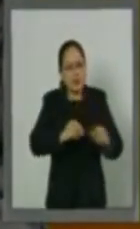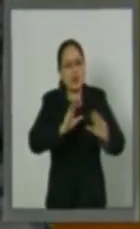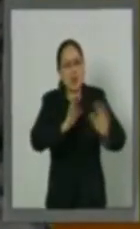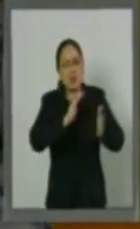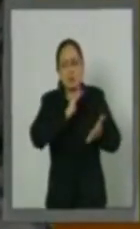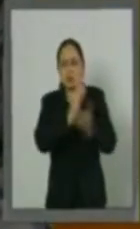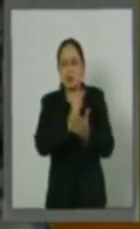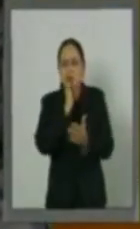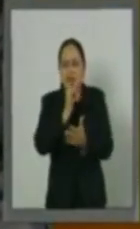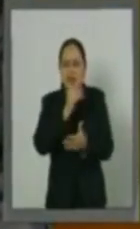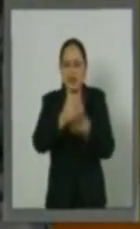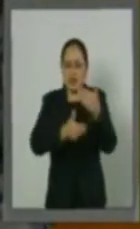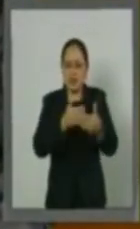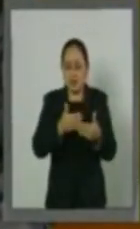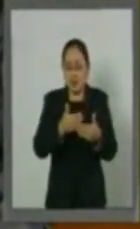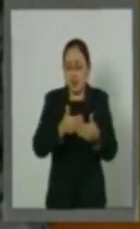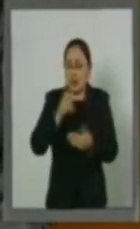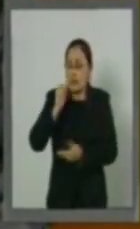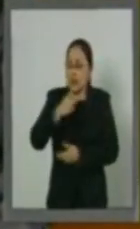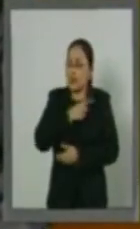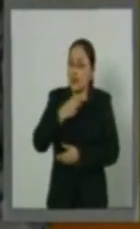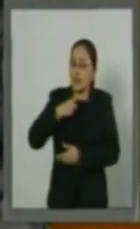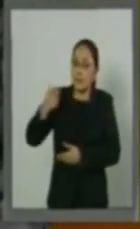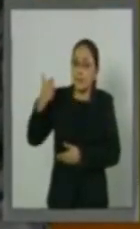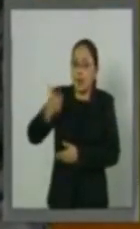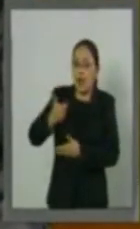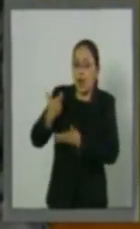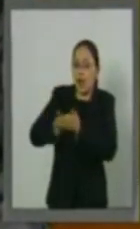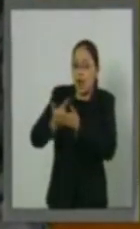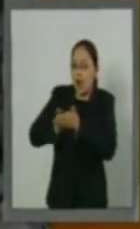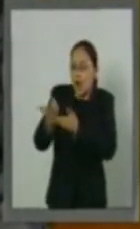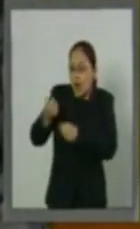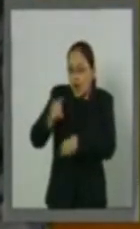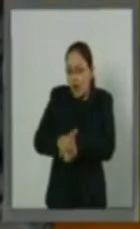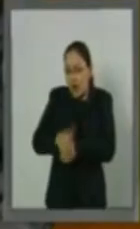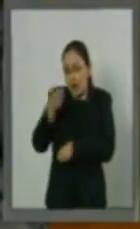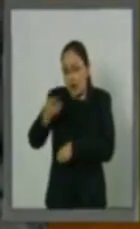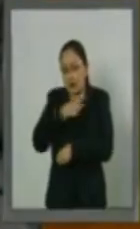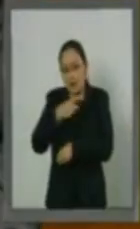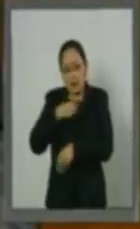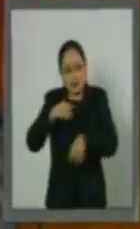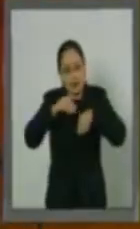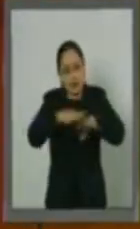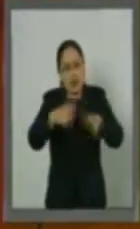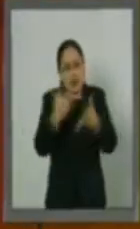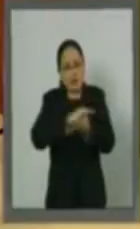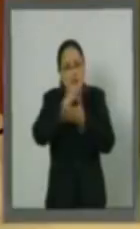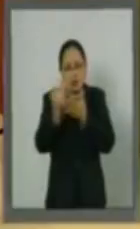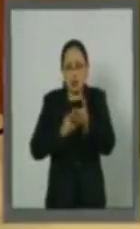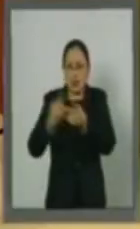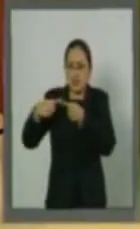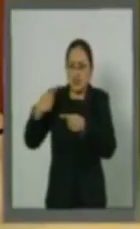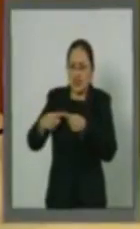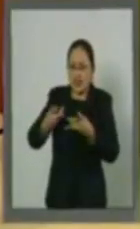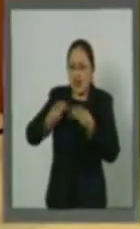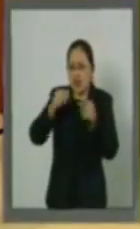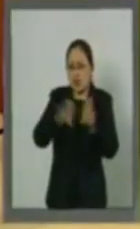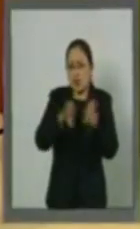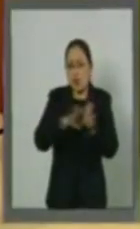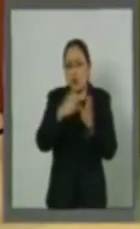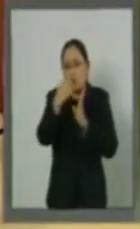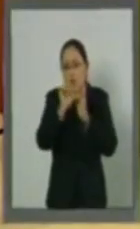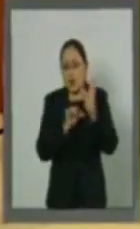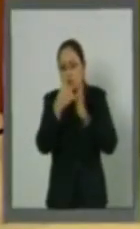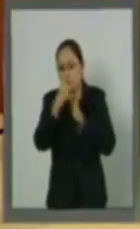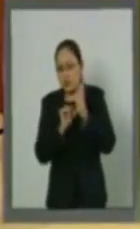tener un contador que esté haciendo declaraciones y llevando la contabilidad, incluso las declaraciones